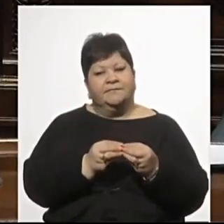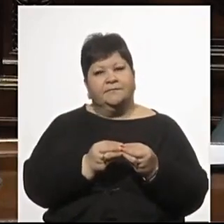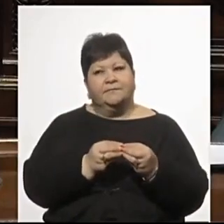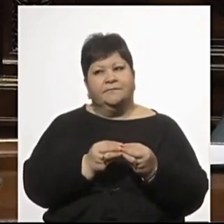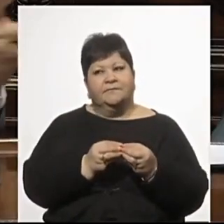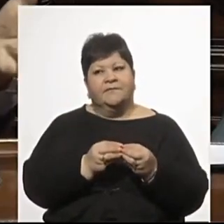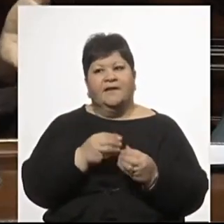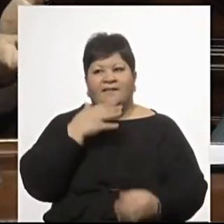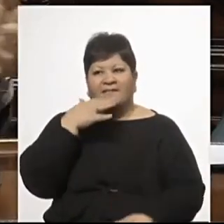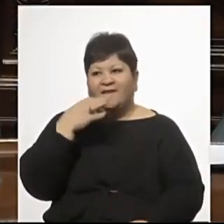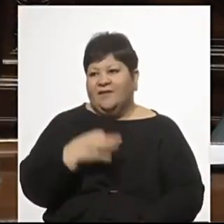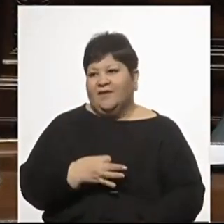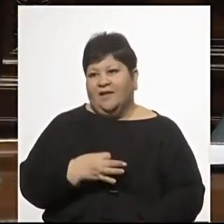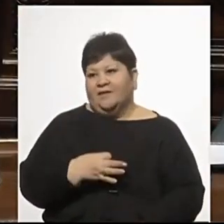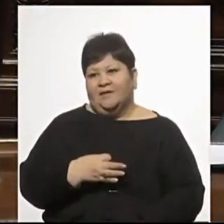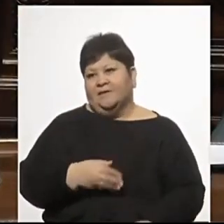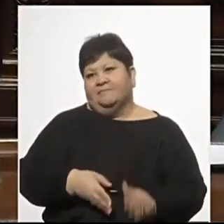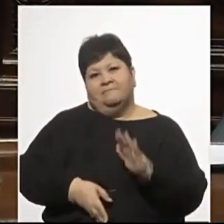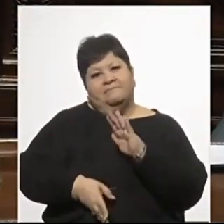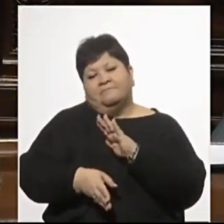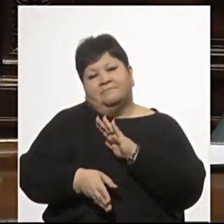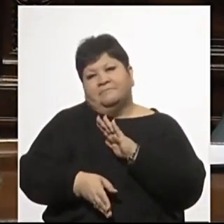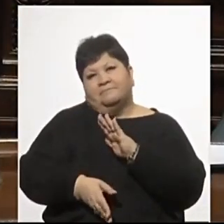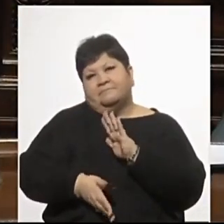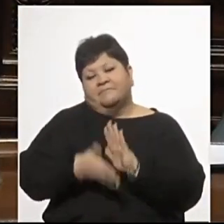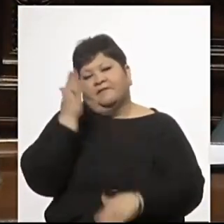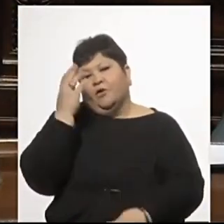sinceramente me voy porque me está echando la pandemia.